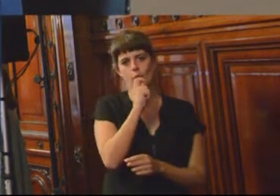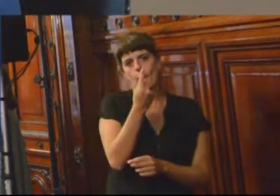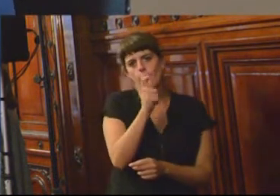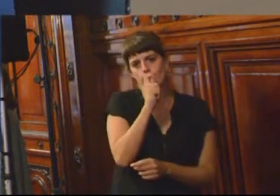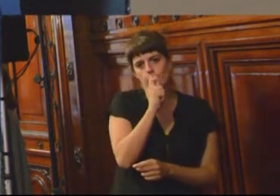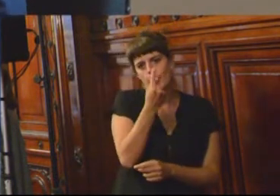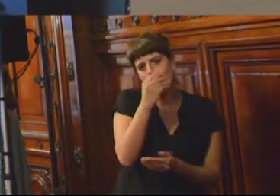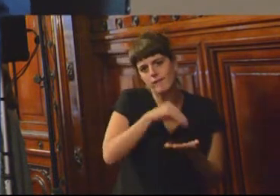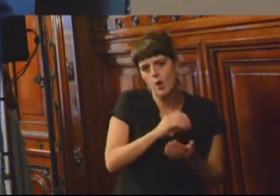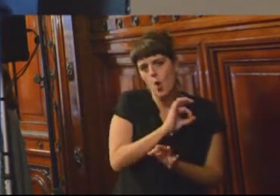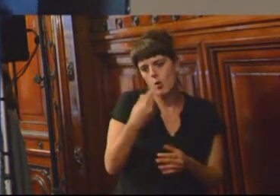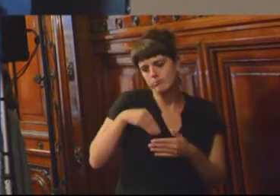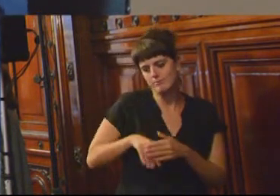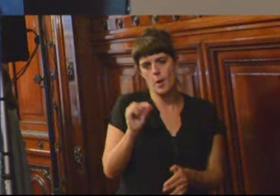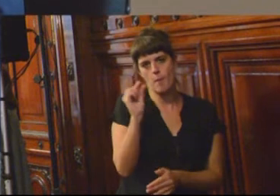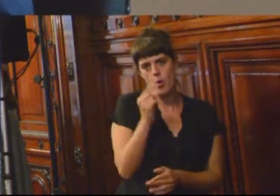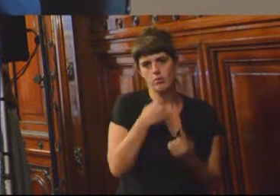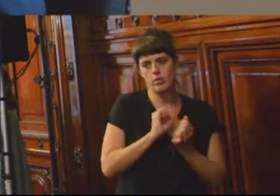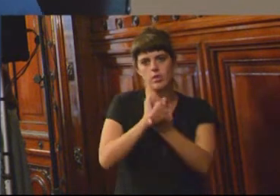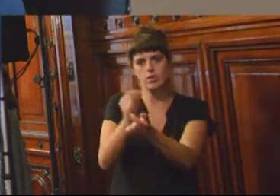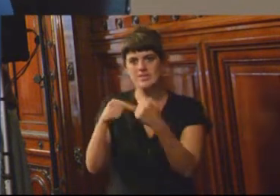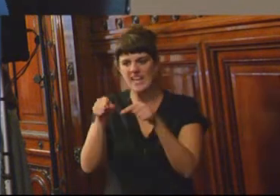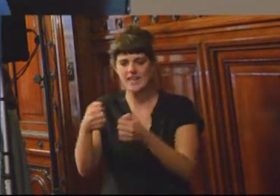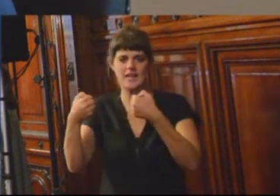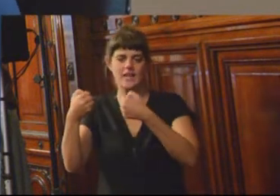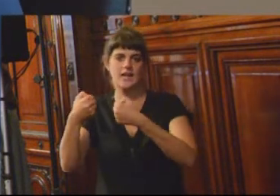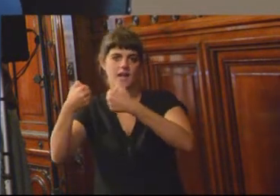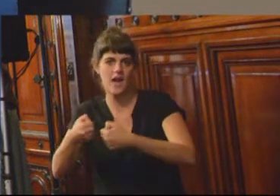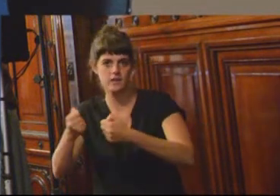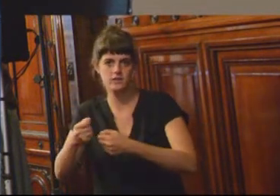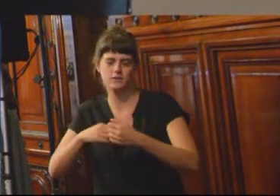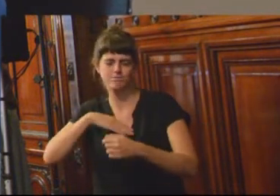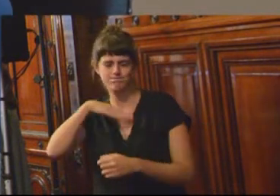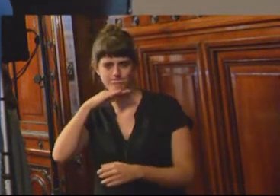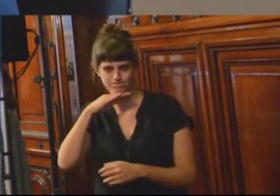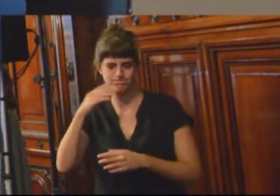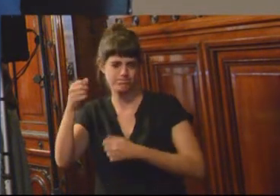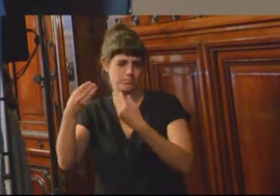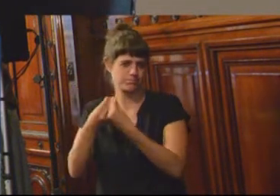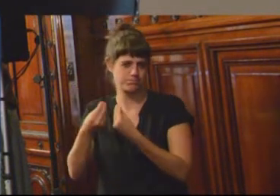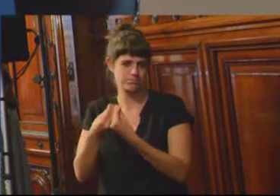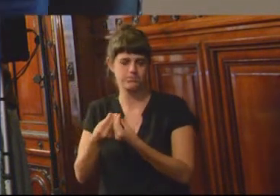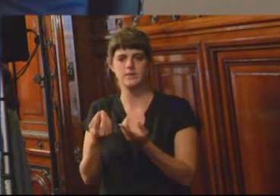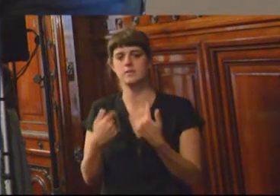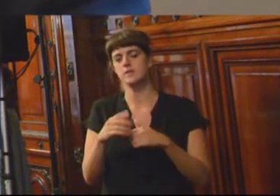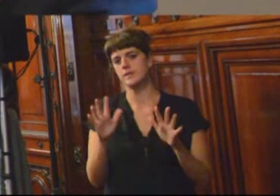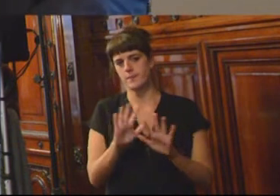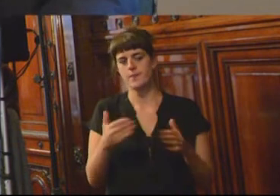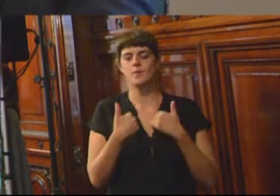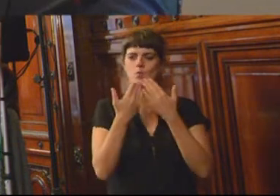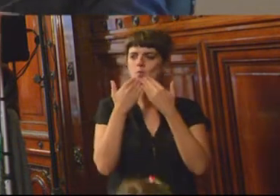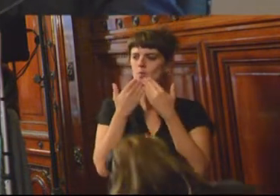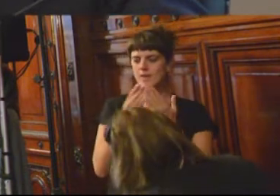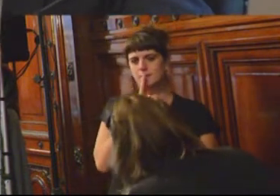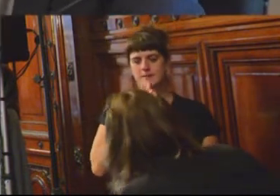entre comillas, criminales. Con eso termino y dejo, devuelvo al presidente la palabra. Muchísimas gracias por la paciencia. Gracias,